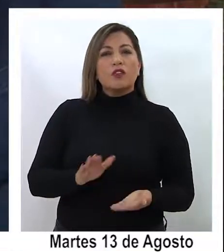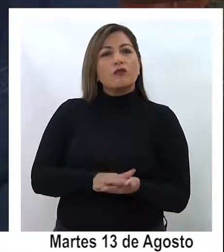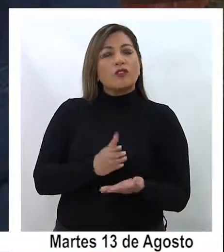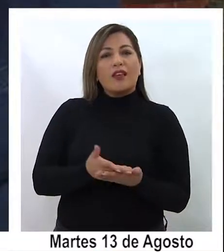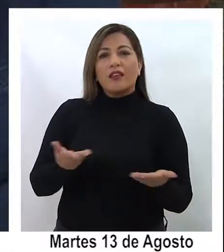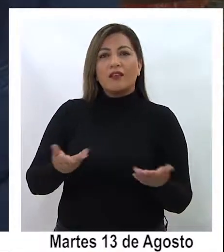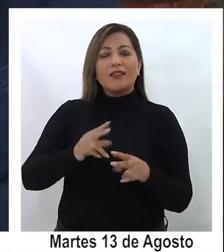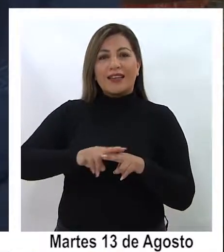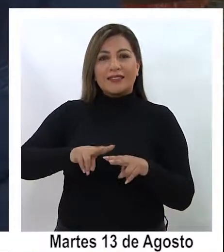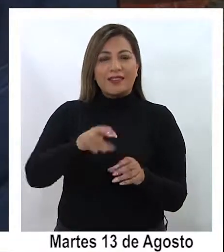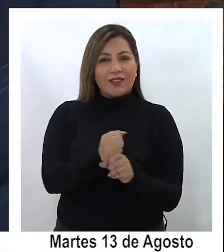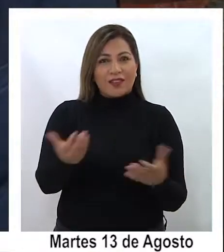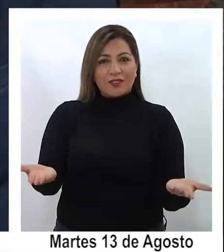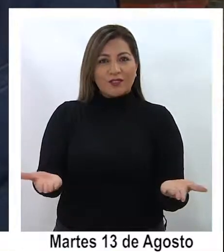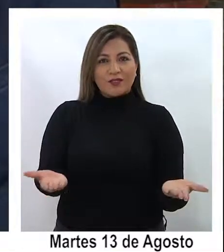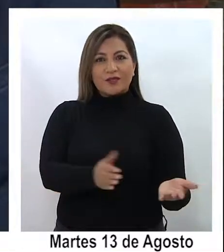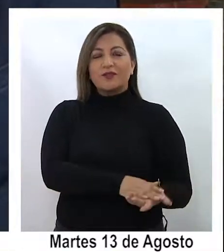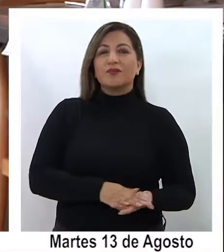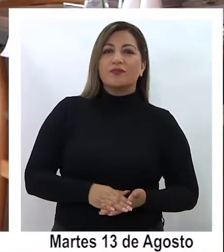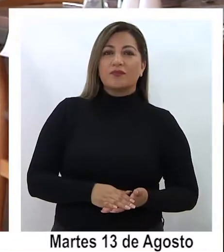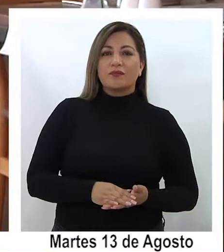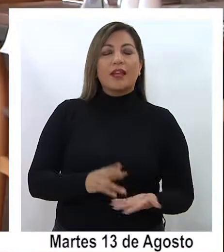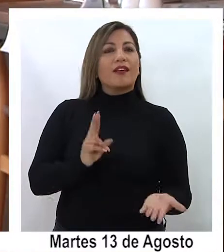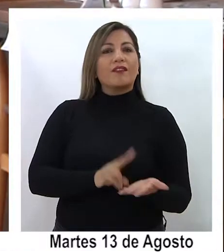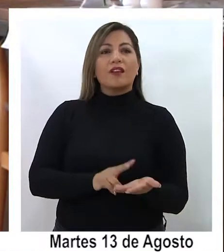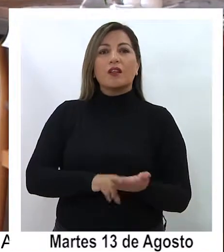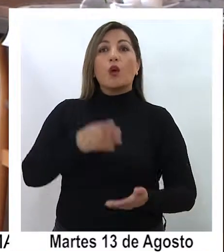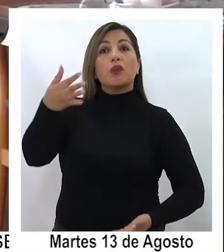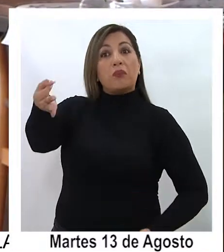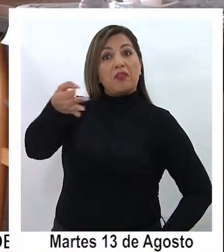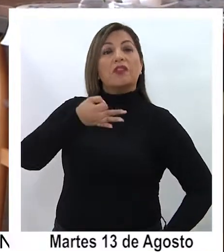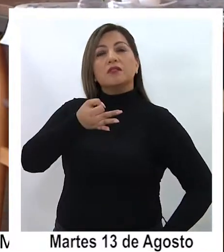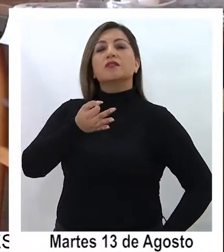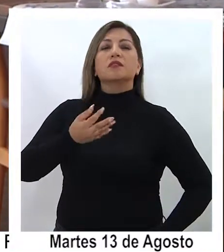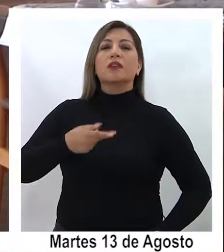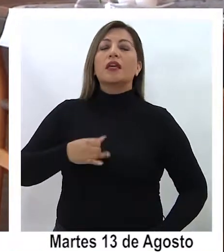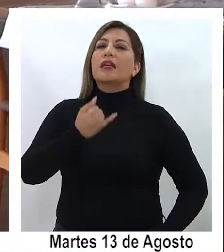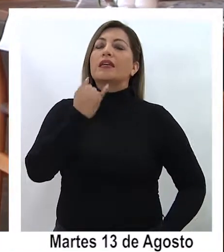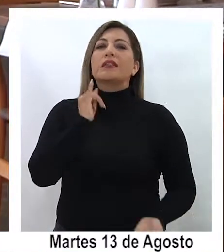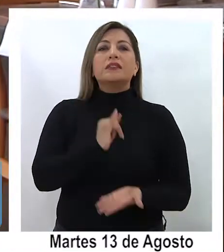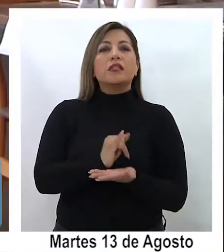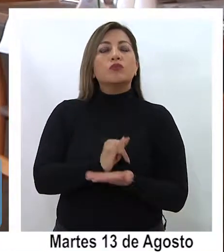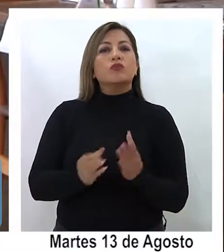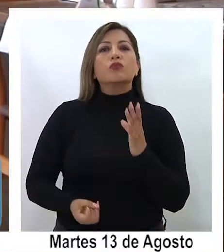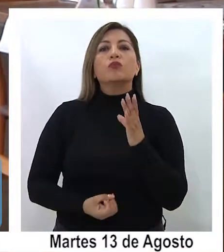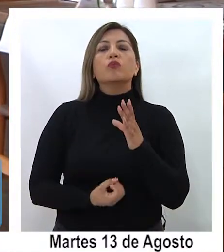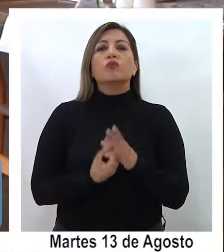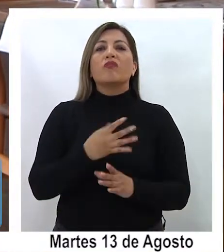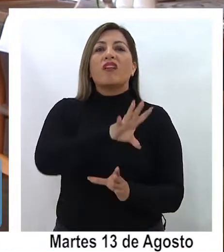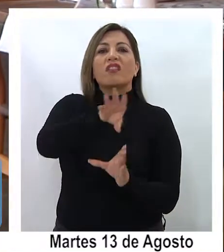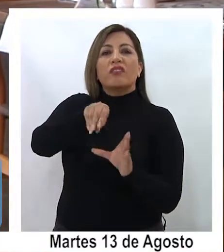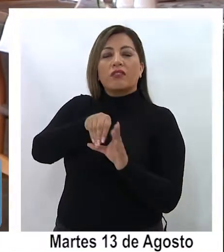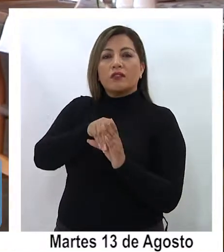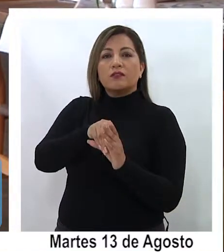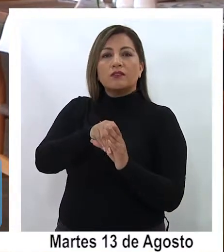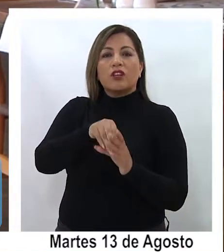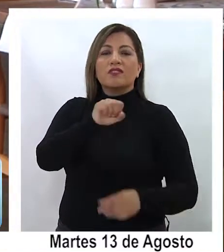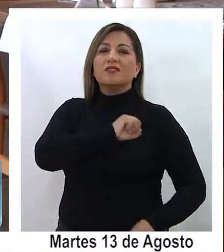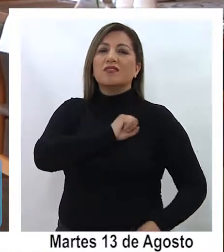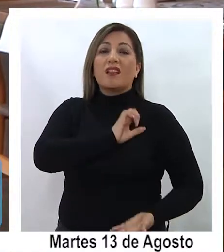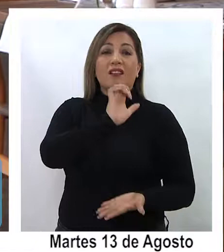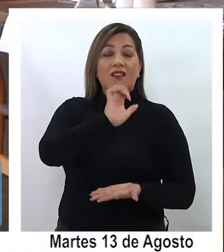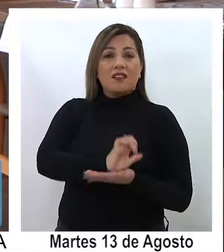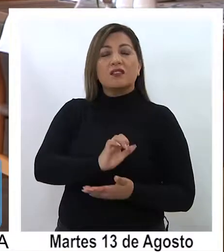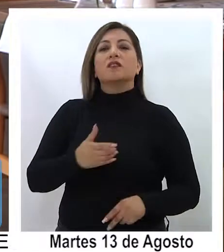está llevando a cabo el trabajo Efectivamente, como usted señala, esto es una institucionalidad nueva dentro de la administración central del